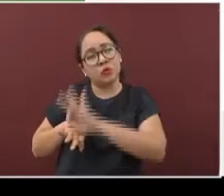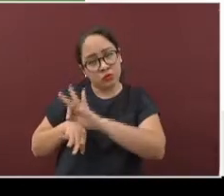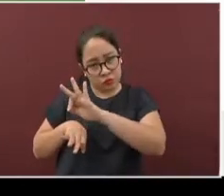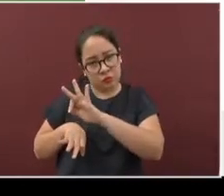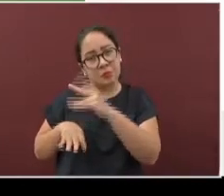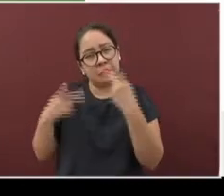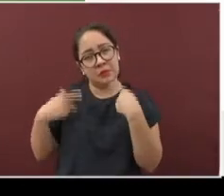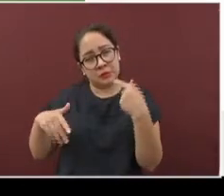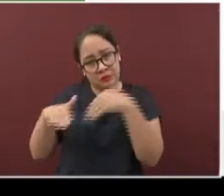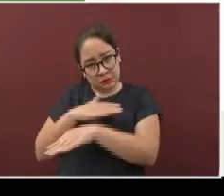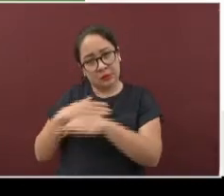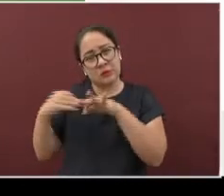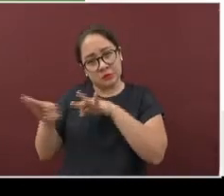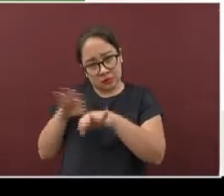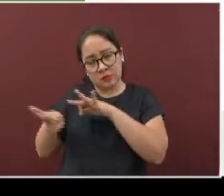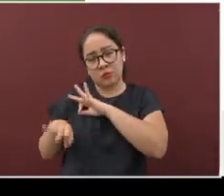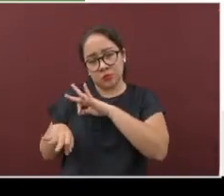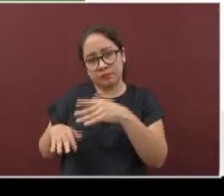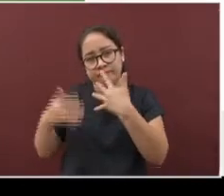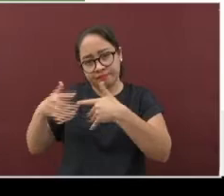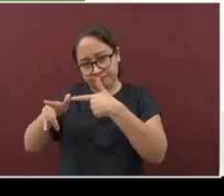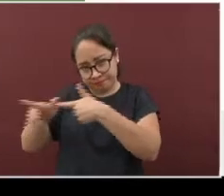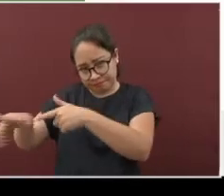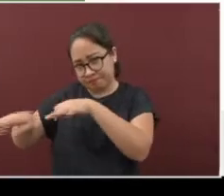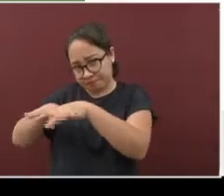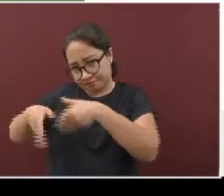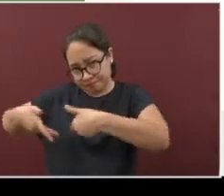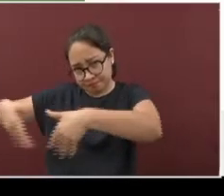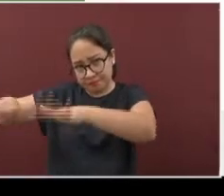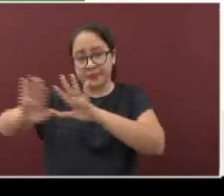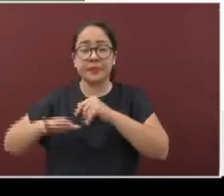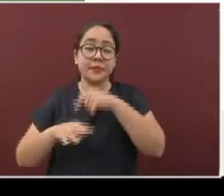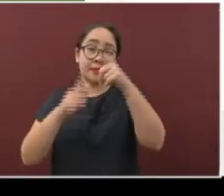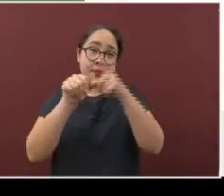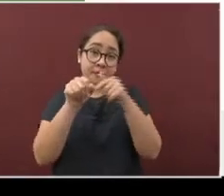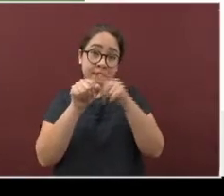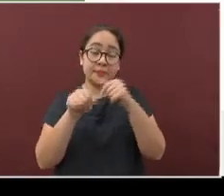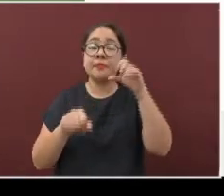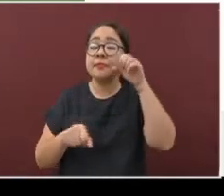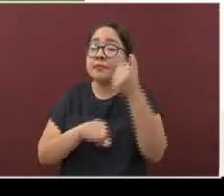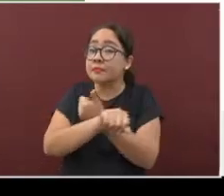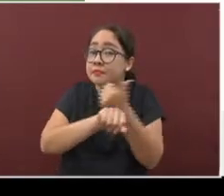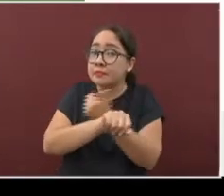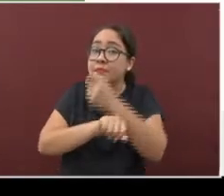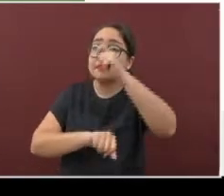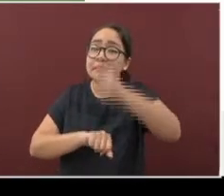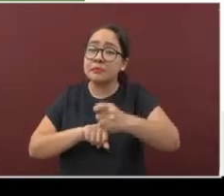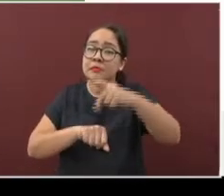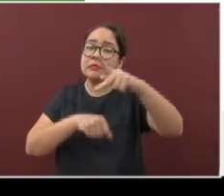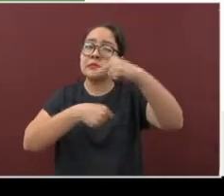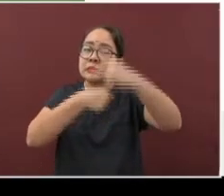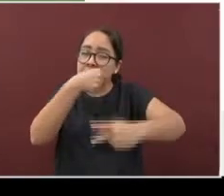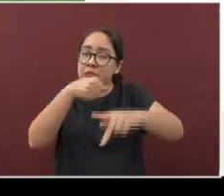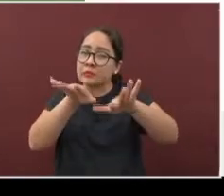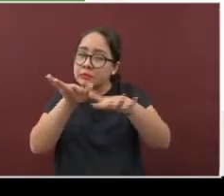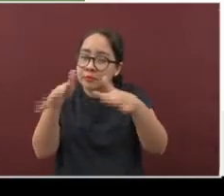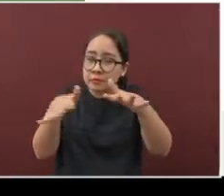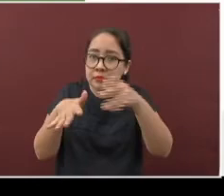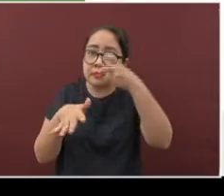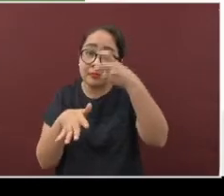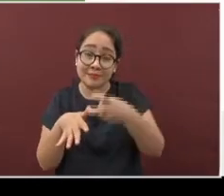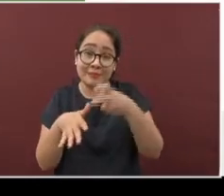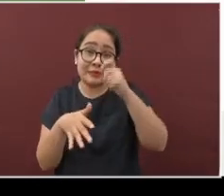del personal para su funcionamiento. El amarillo simboliza un riesgo moderado. En este,